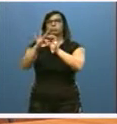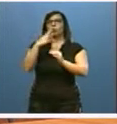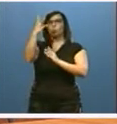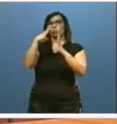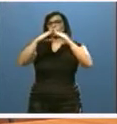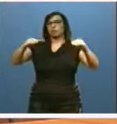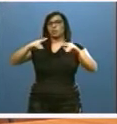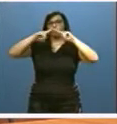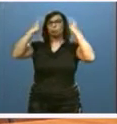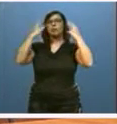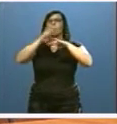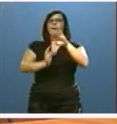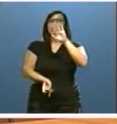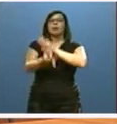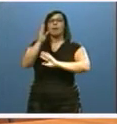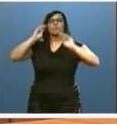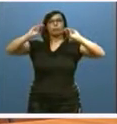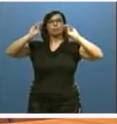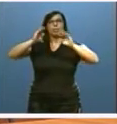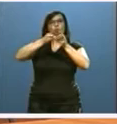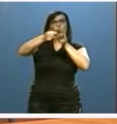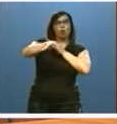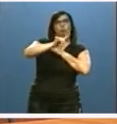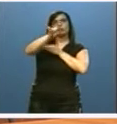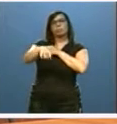para la realización de formación online y semipresencial.